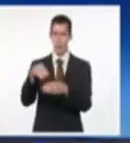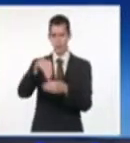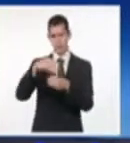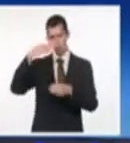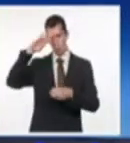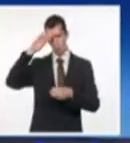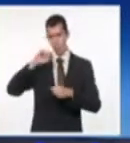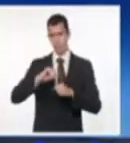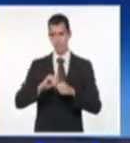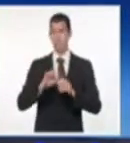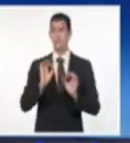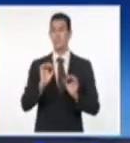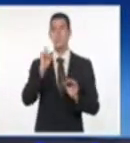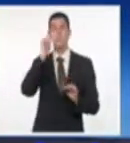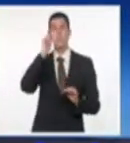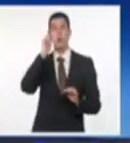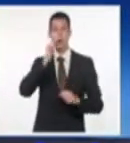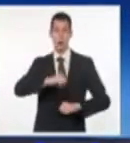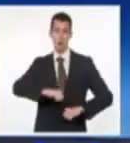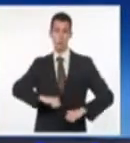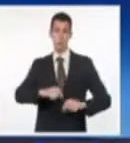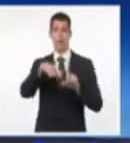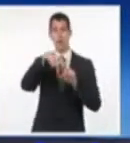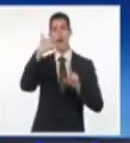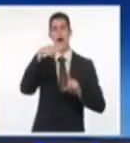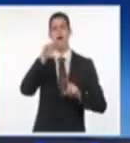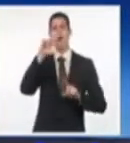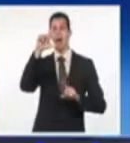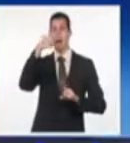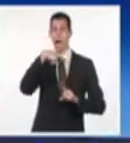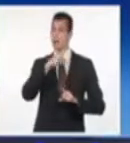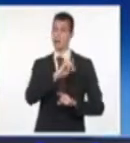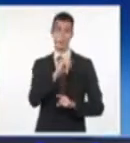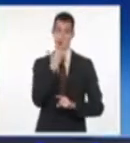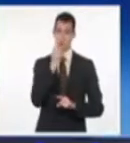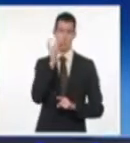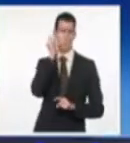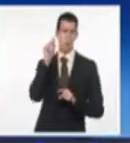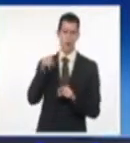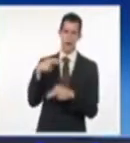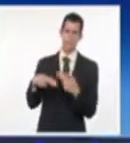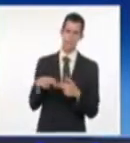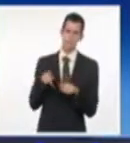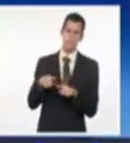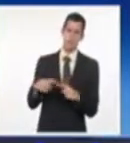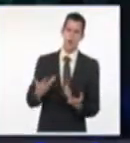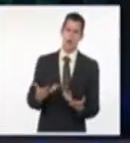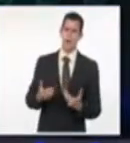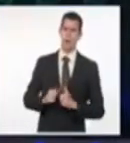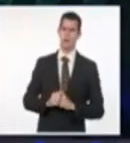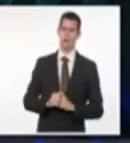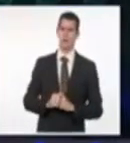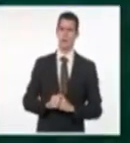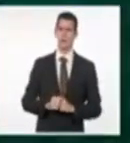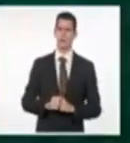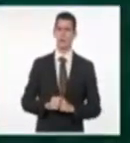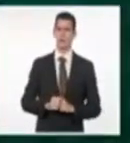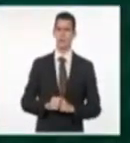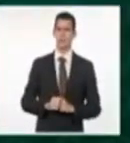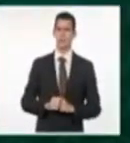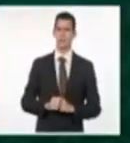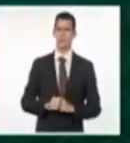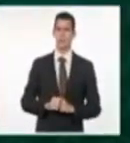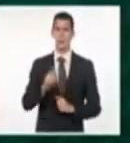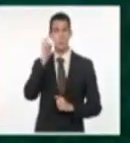Cuidado, mucho cuidado, recuerden que si los amos se molestan, puede haber consecuencias. Vamos a ver por qué la madrina no está